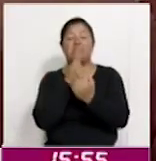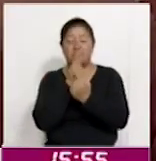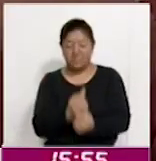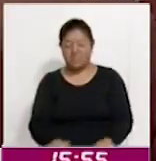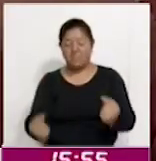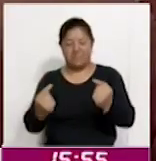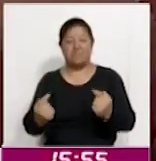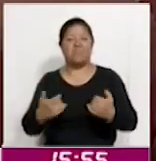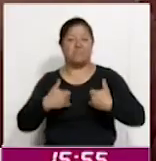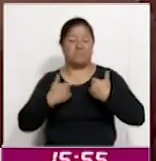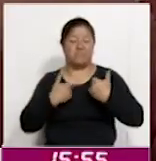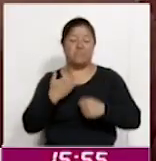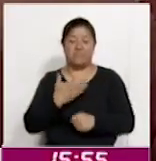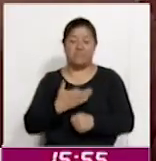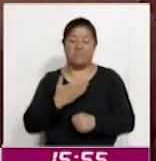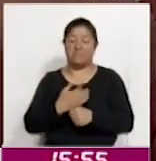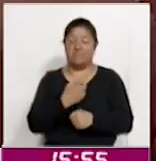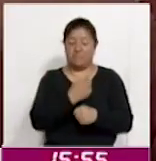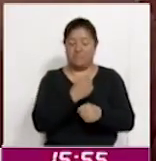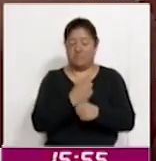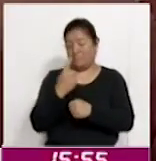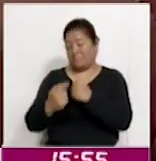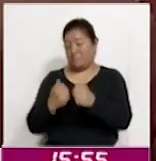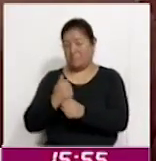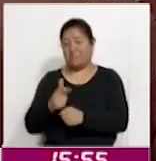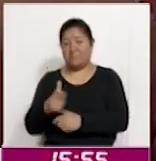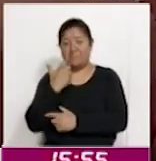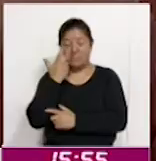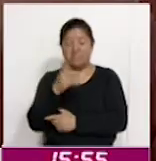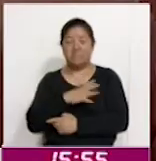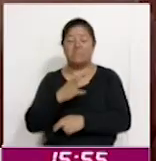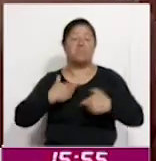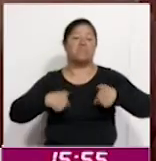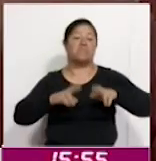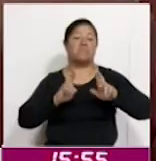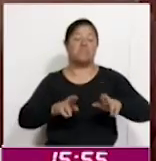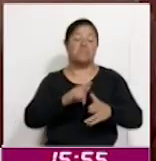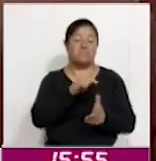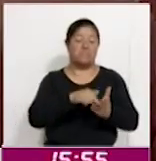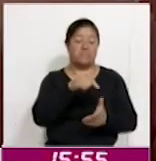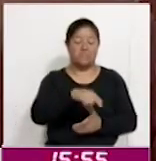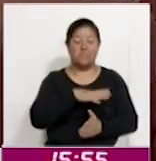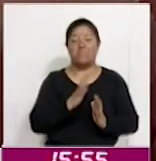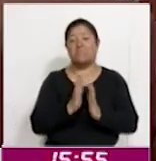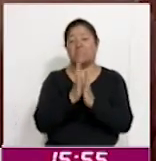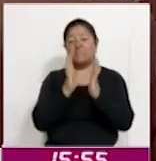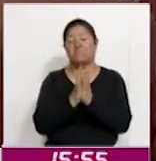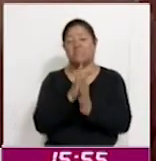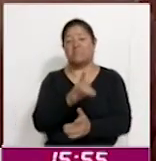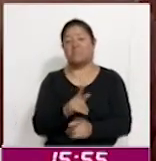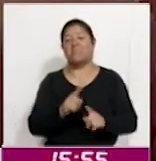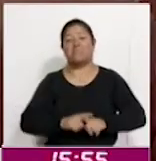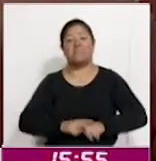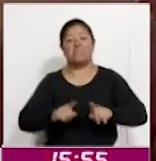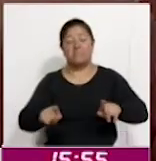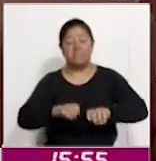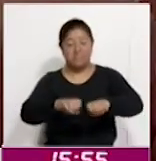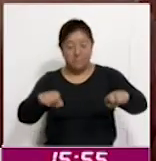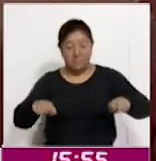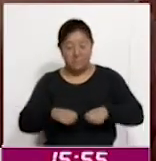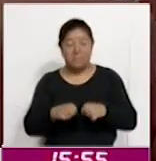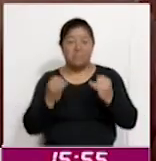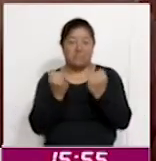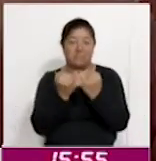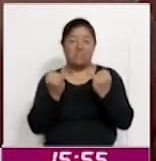en este su primer año lo que han buscado es tener representación no solamente local con la participación de los diferentes equipos sino